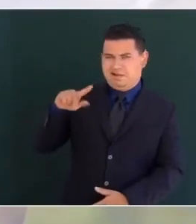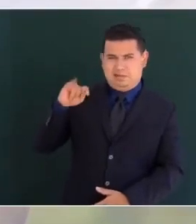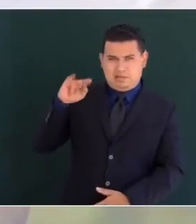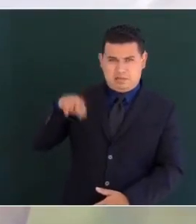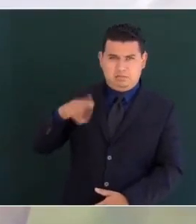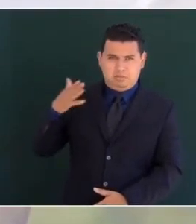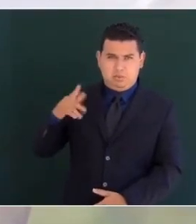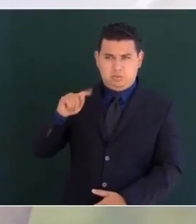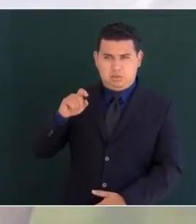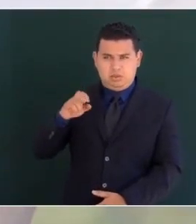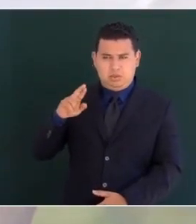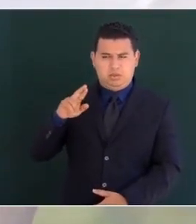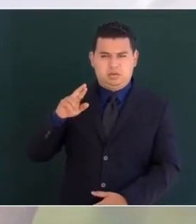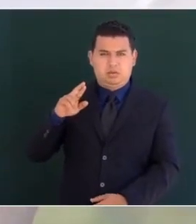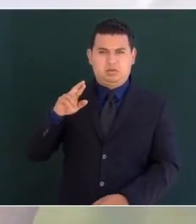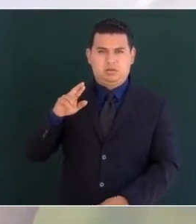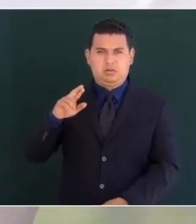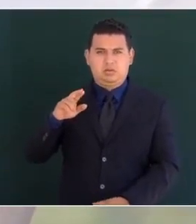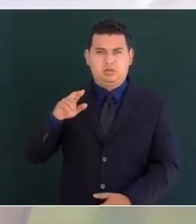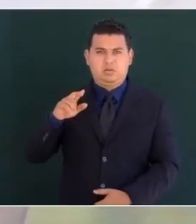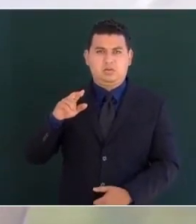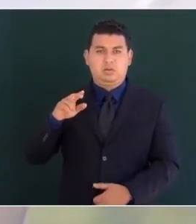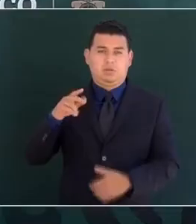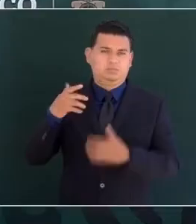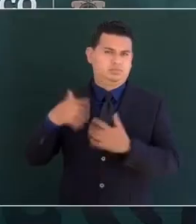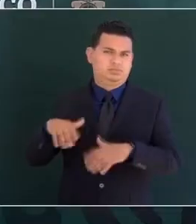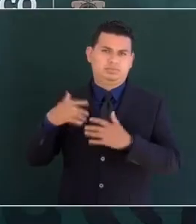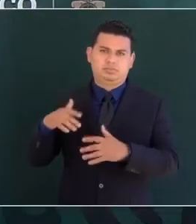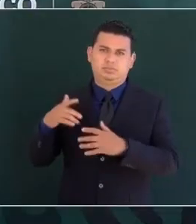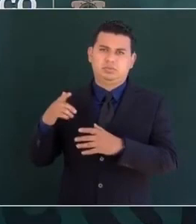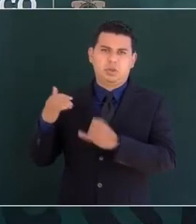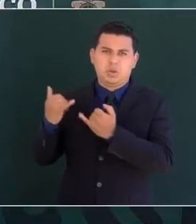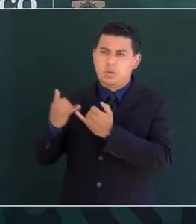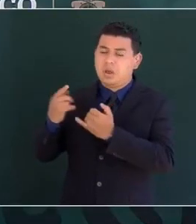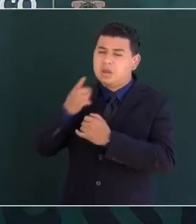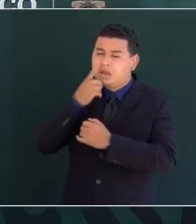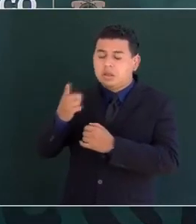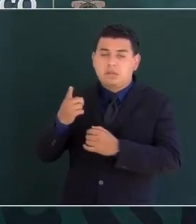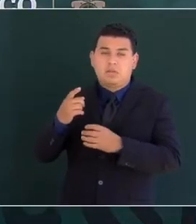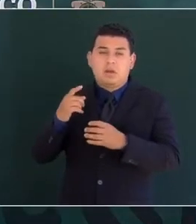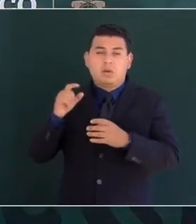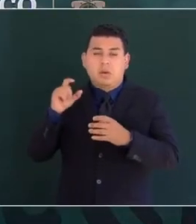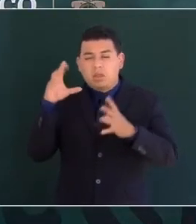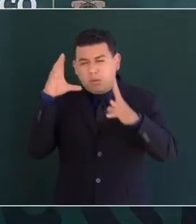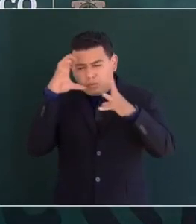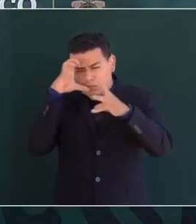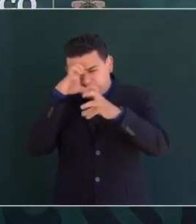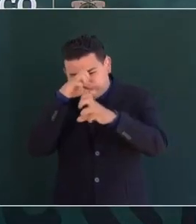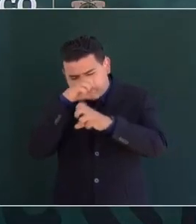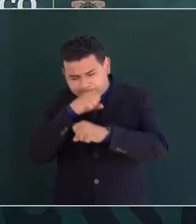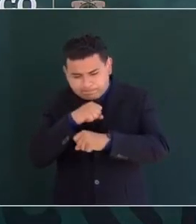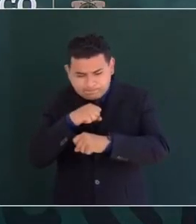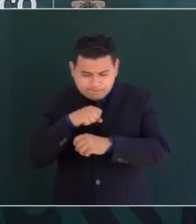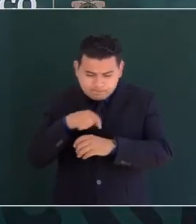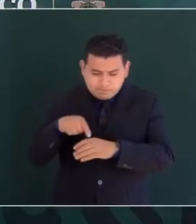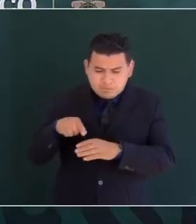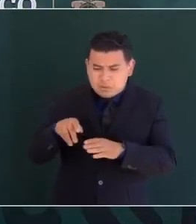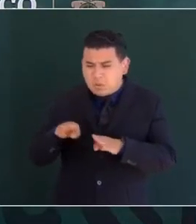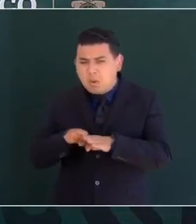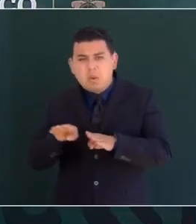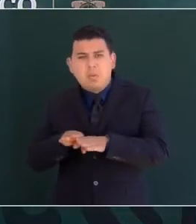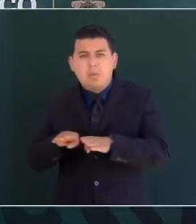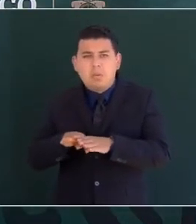cito textualmente la oscuridad no puede sacarnos